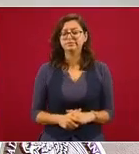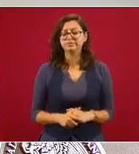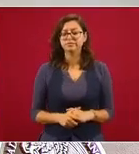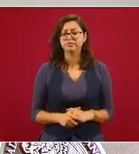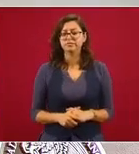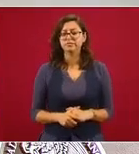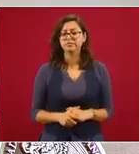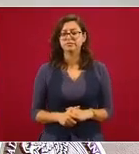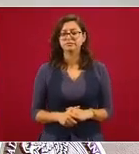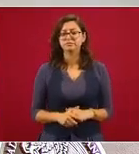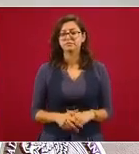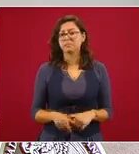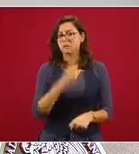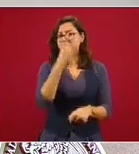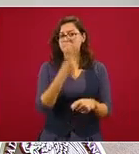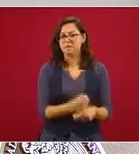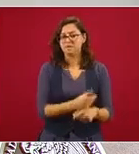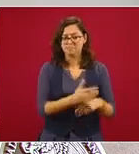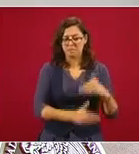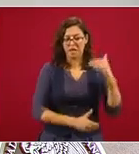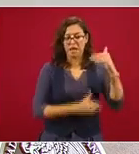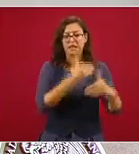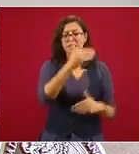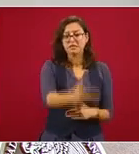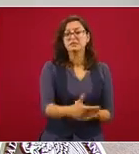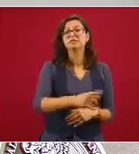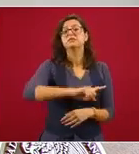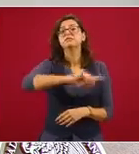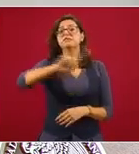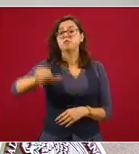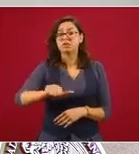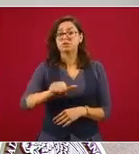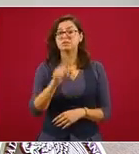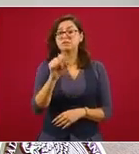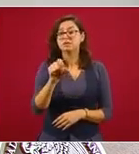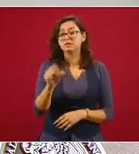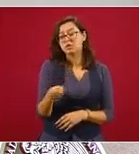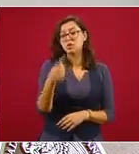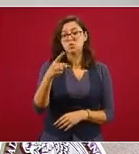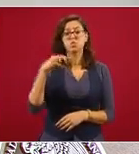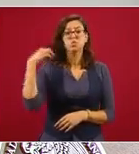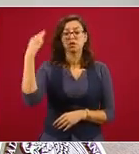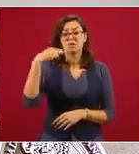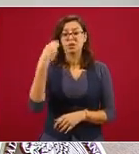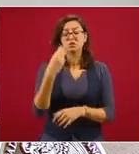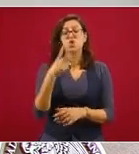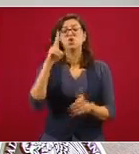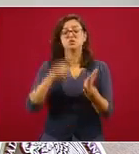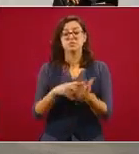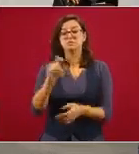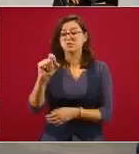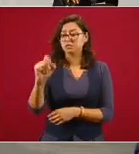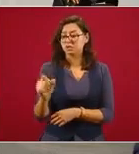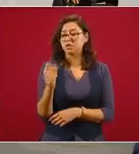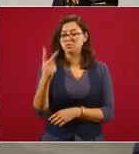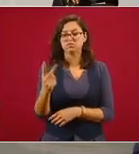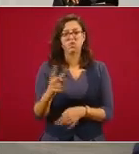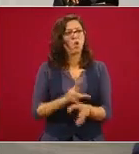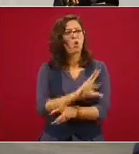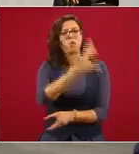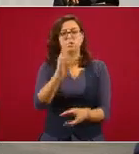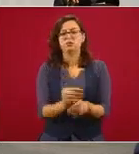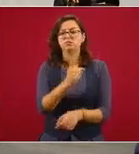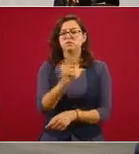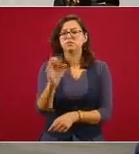Como una primera etapa y el 21 de marzo del 22 se inaugura